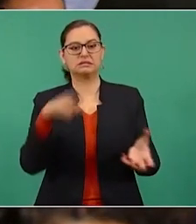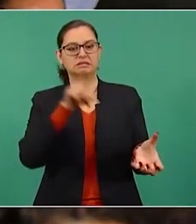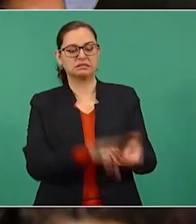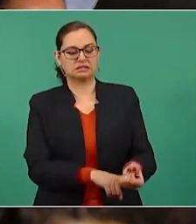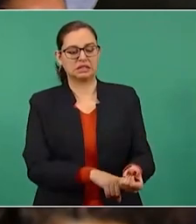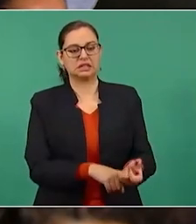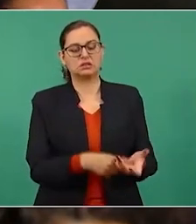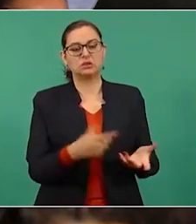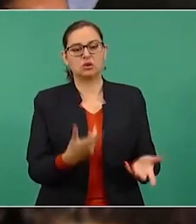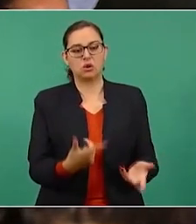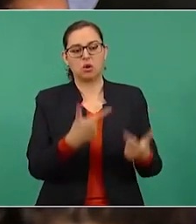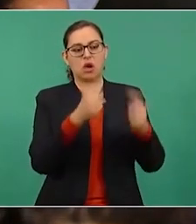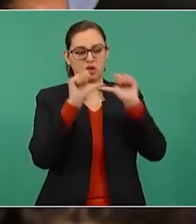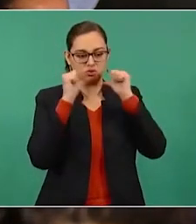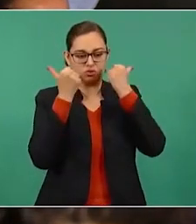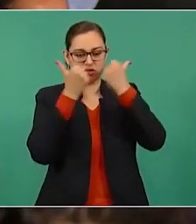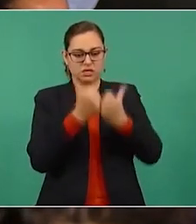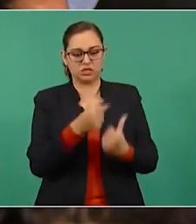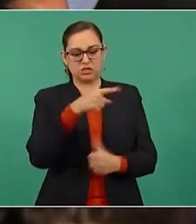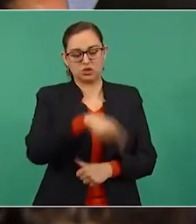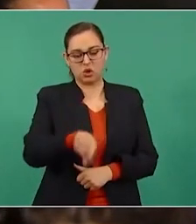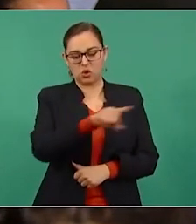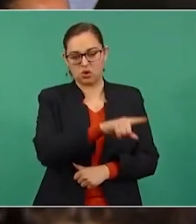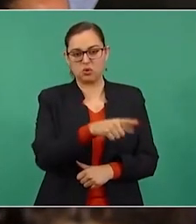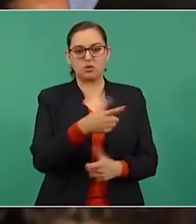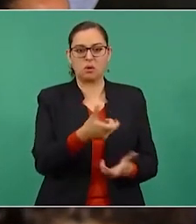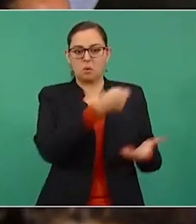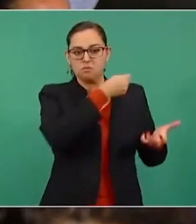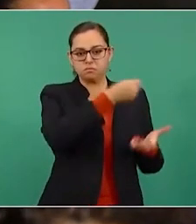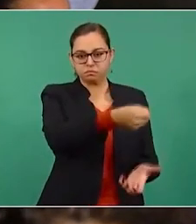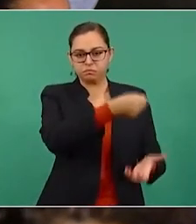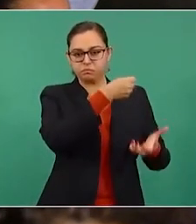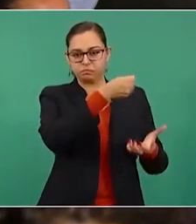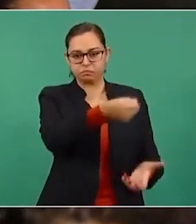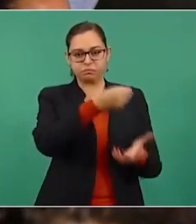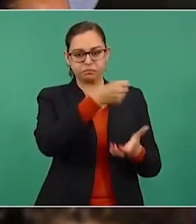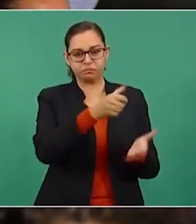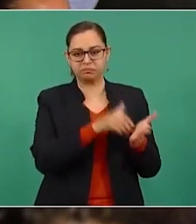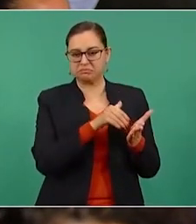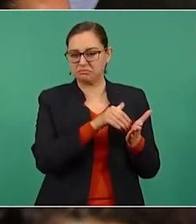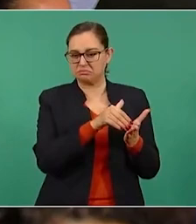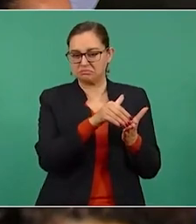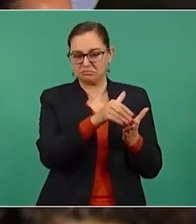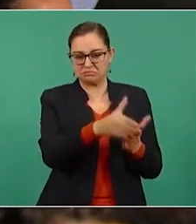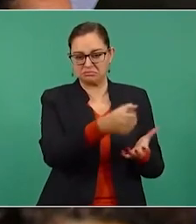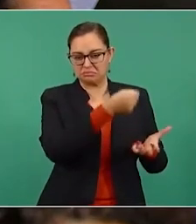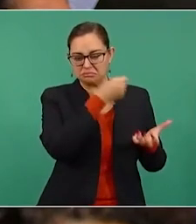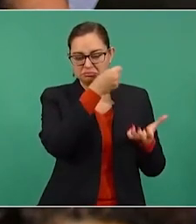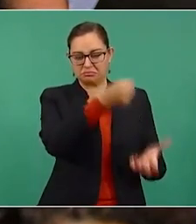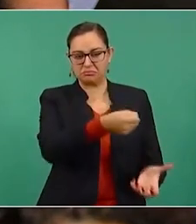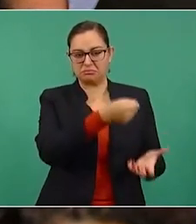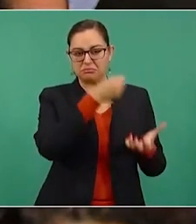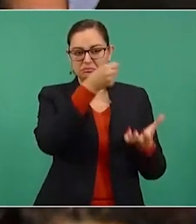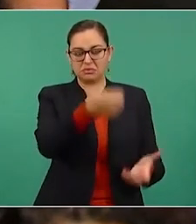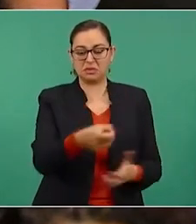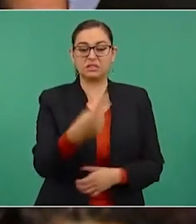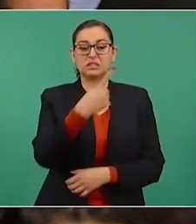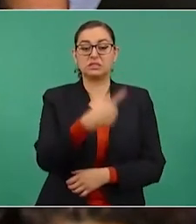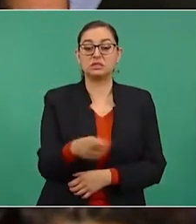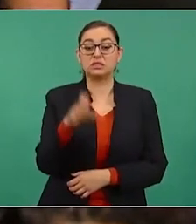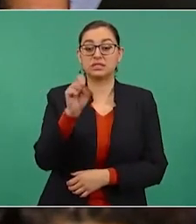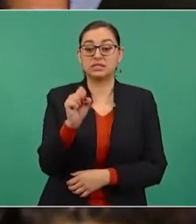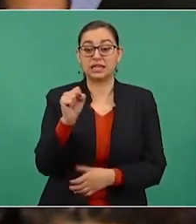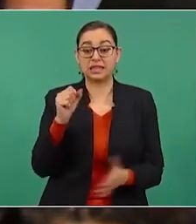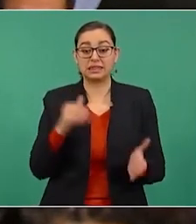de mexicanos contra la corrupción y la impunidad, que recibió de parte de la UCEI los más de 160